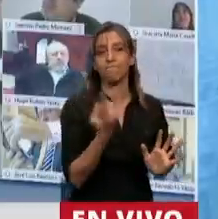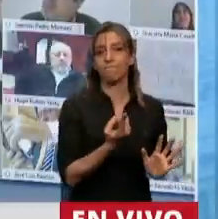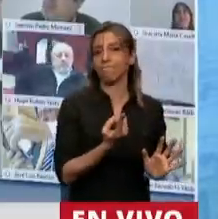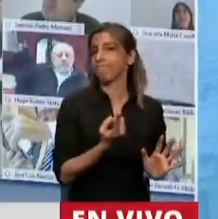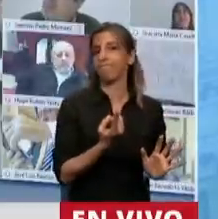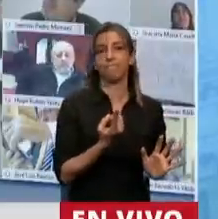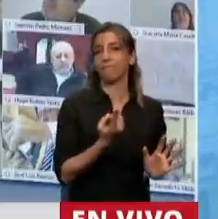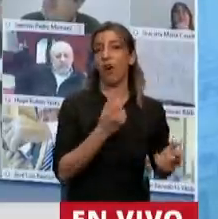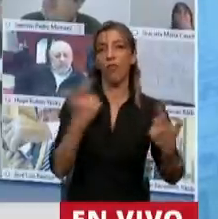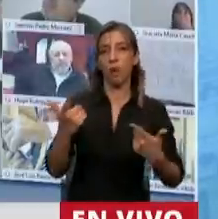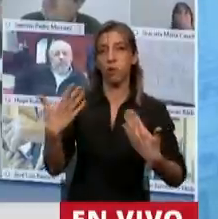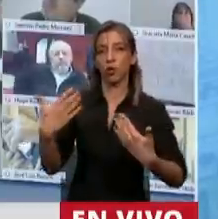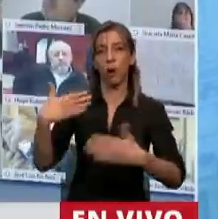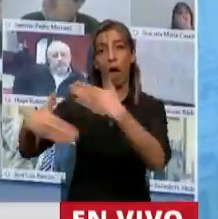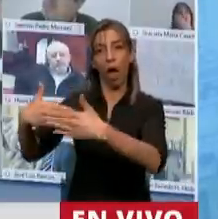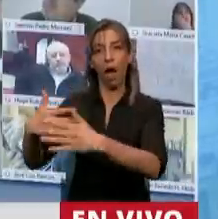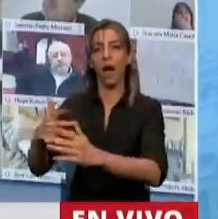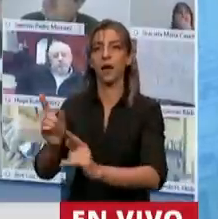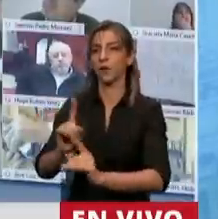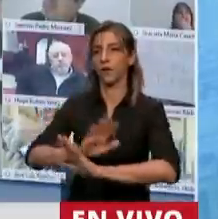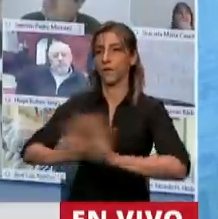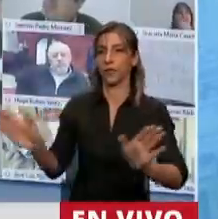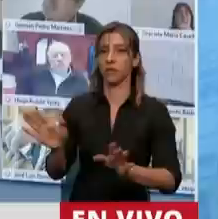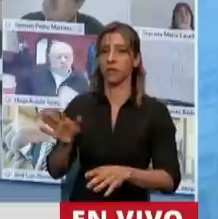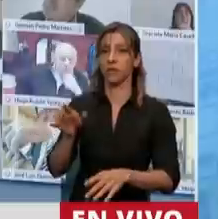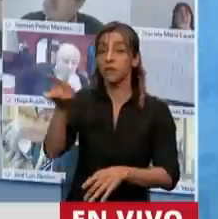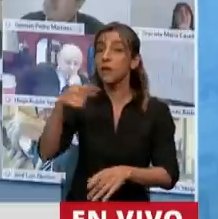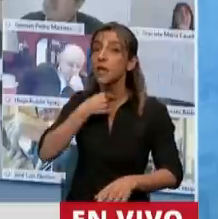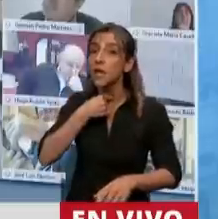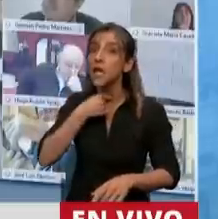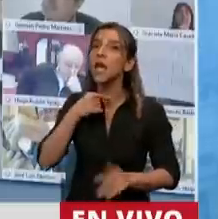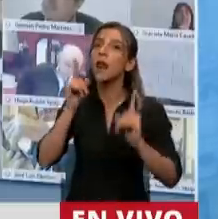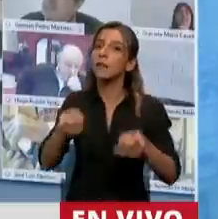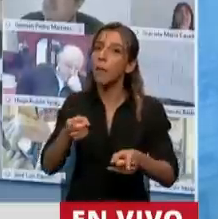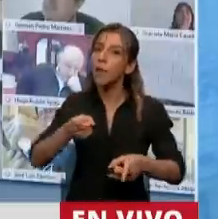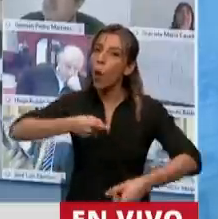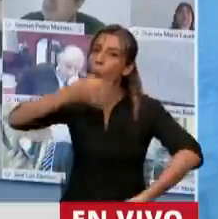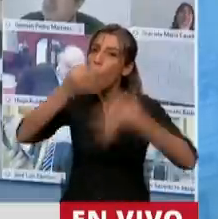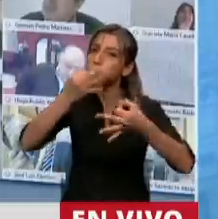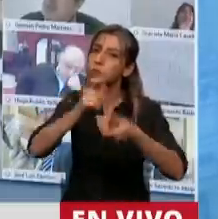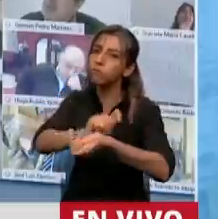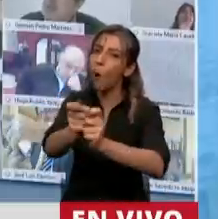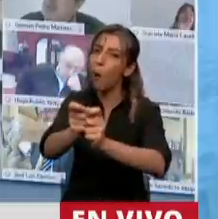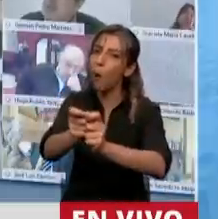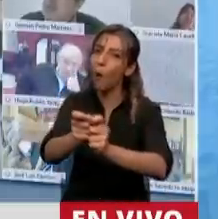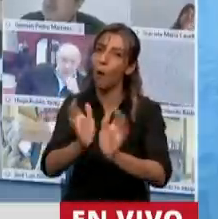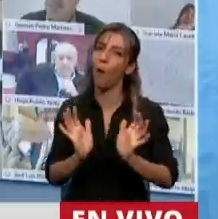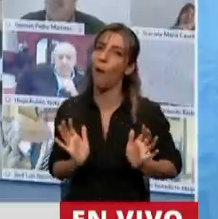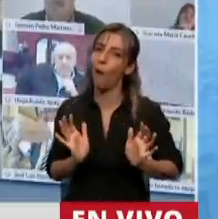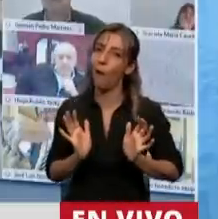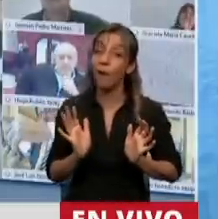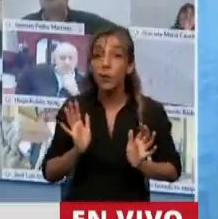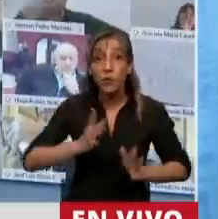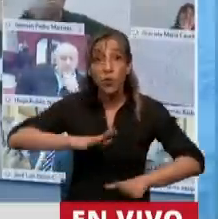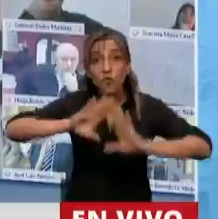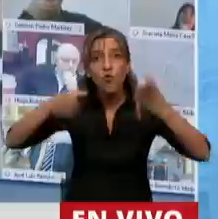Están intentando intervenir la justicia, como se ha dicho aquí permanentemente, transformando a